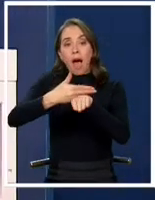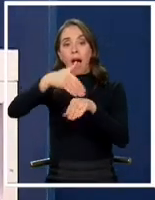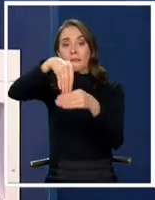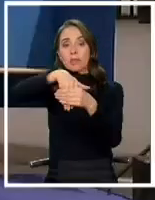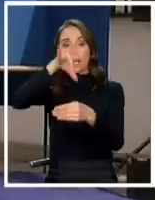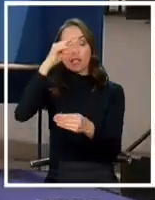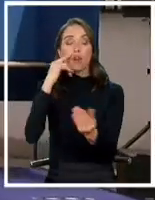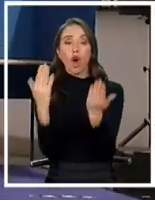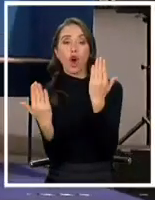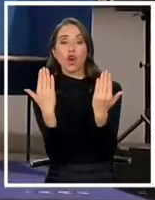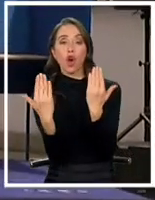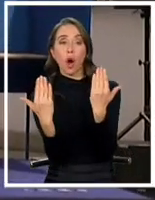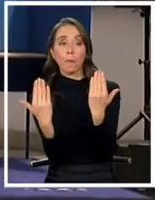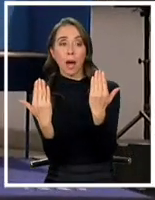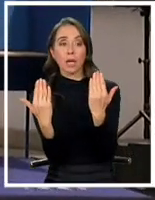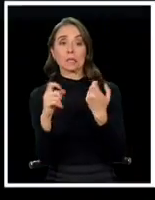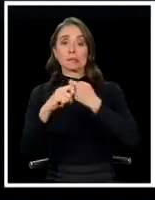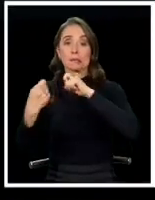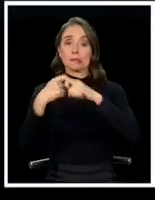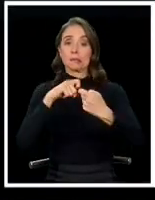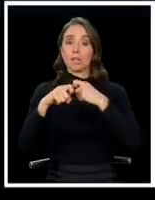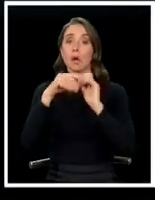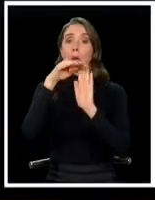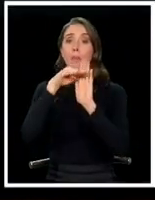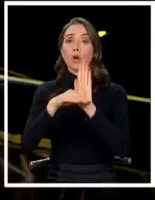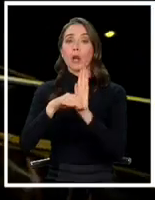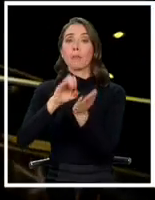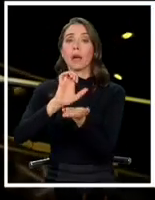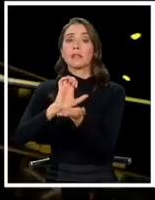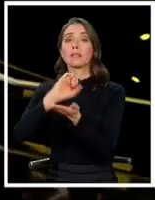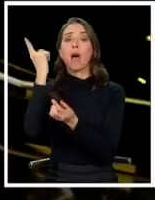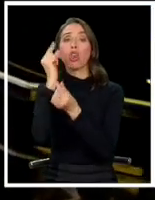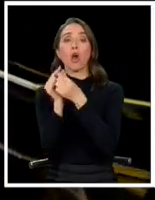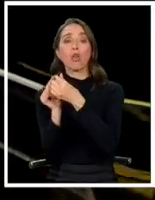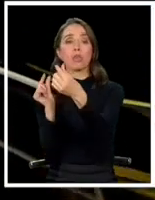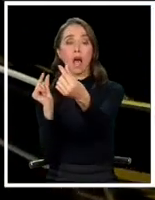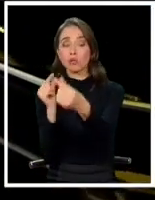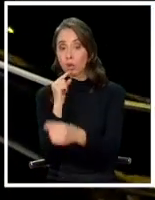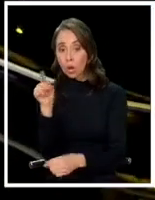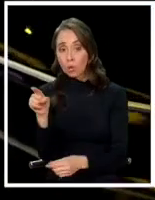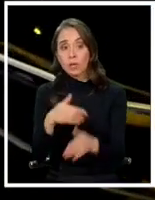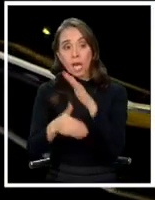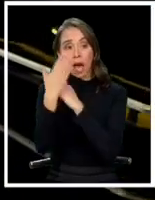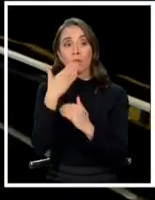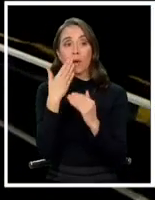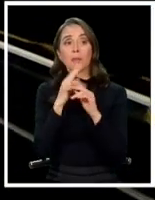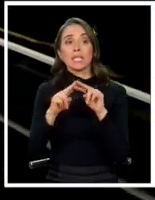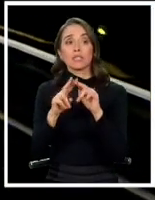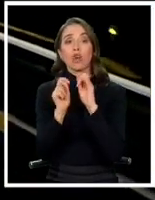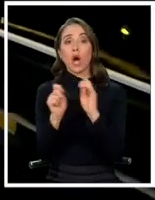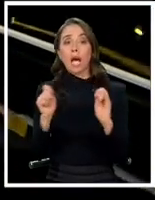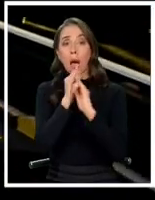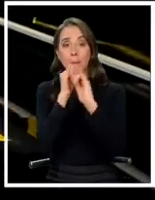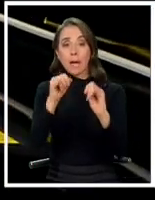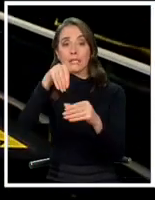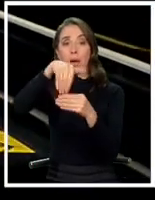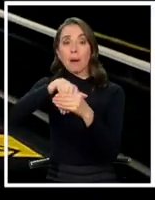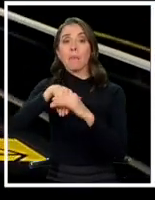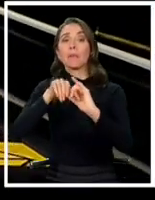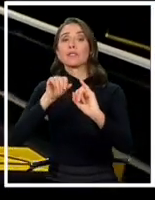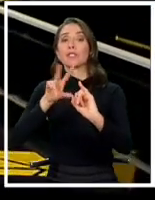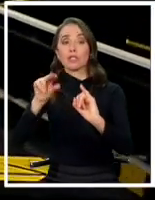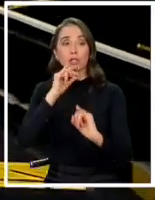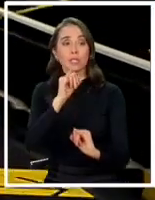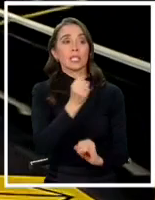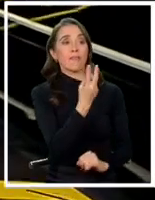Las comparaciones provocaron un intenso debate en el programa Estado Nacional. También les tocó hacer campaña de información para el plebiscito, por ejemplo.